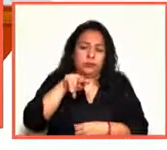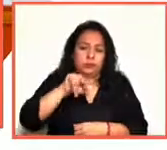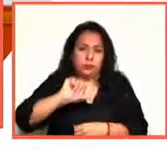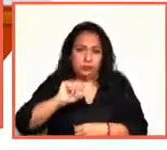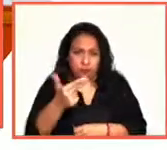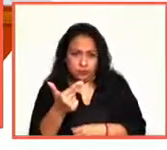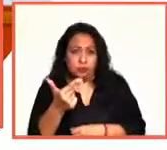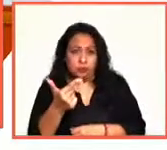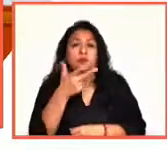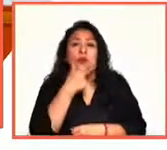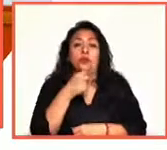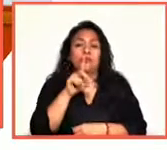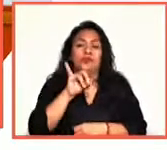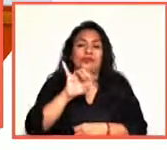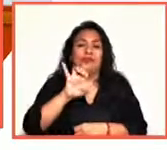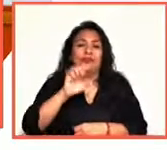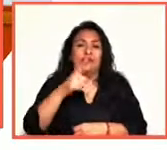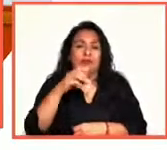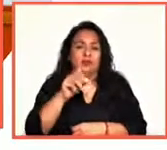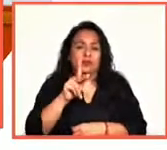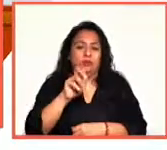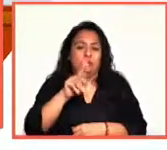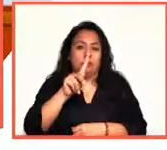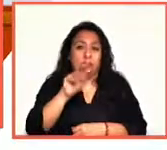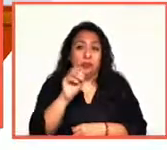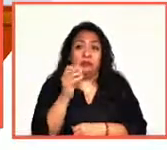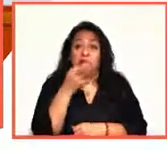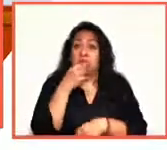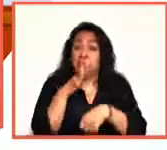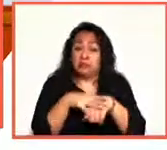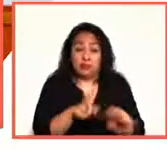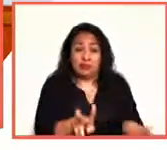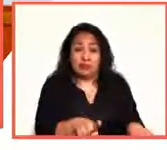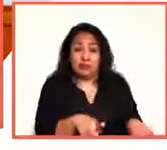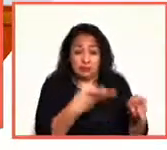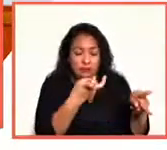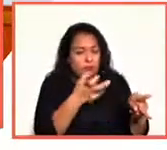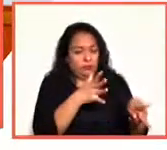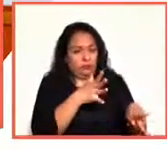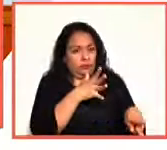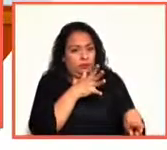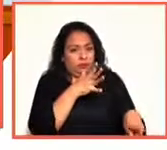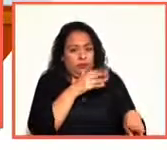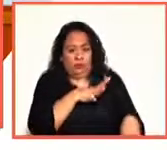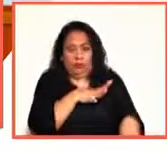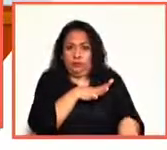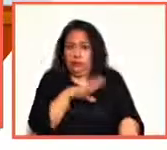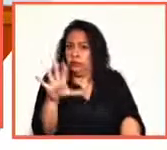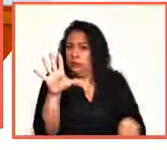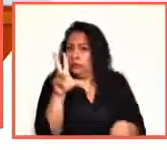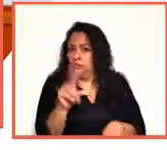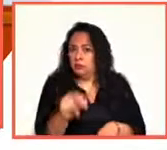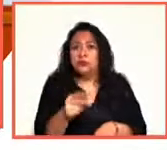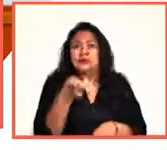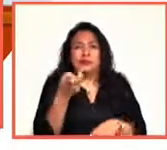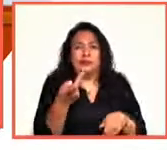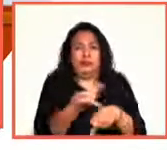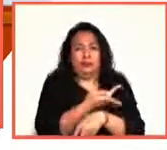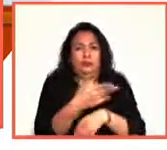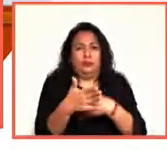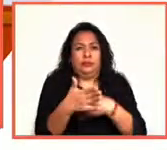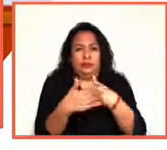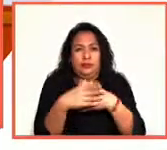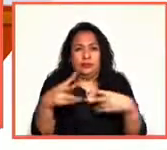Historia, Diego Prieto, que ha dicho que la subasta del patrimonio es inadmisible. Esto no solamente con lo que va a ocurrir en París, sino